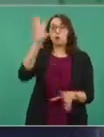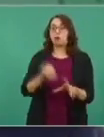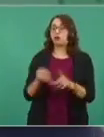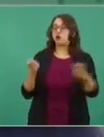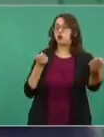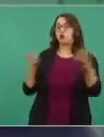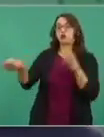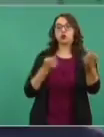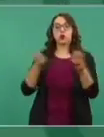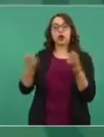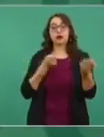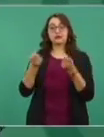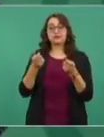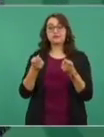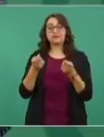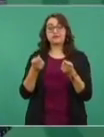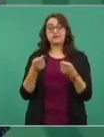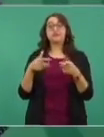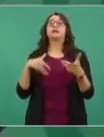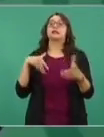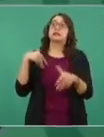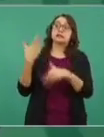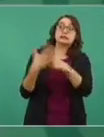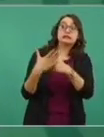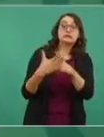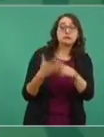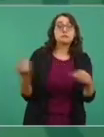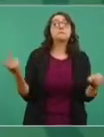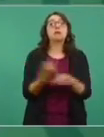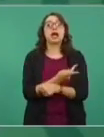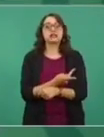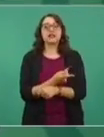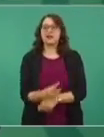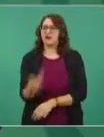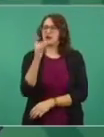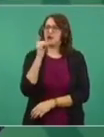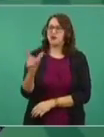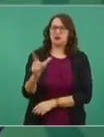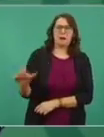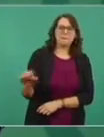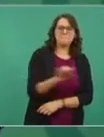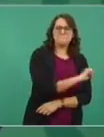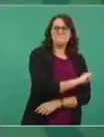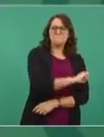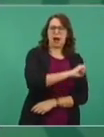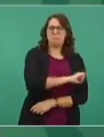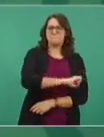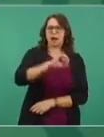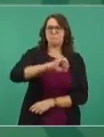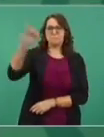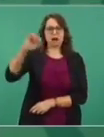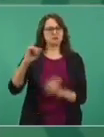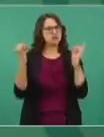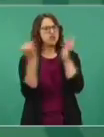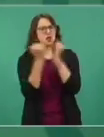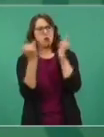que las tarifas de luz para el usuario están por las nubes.